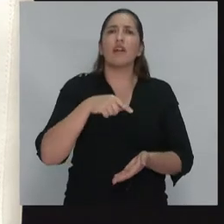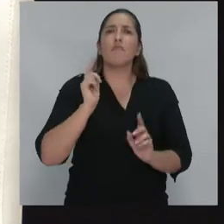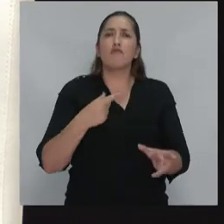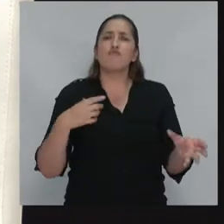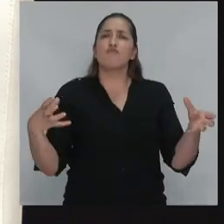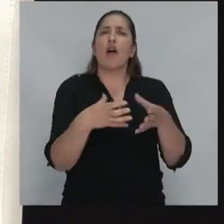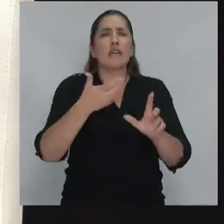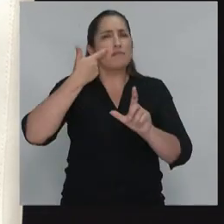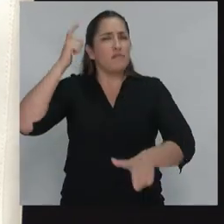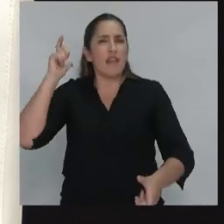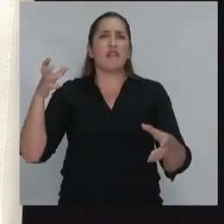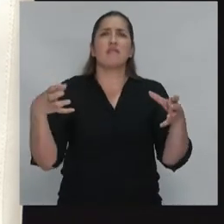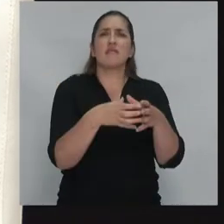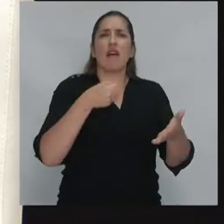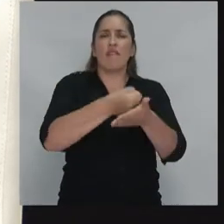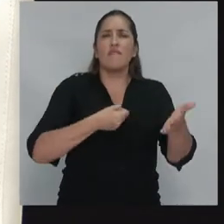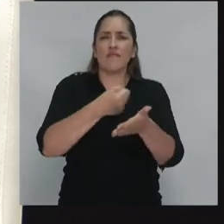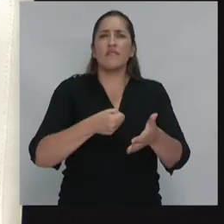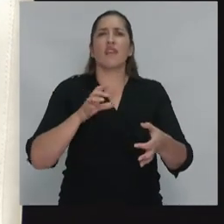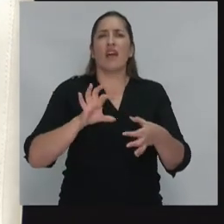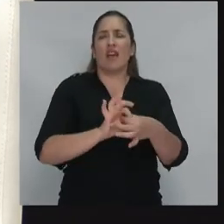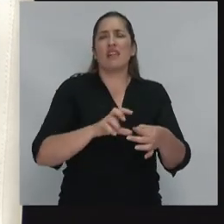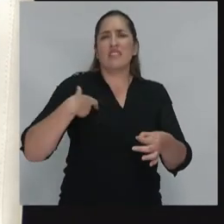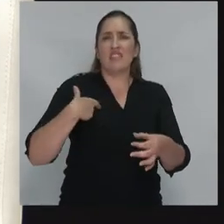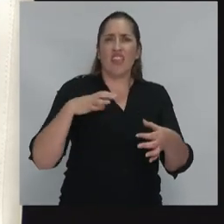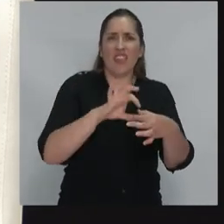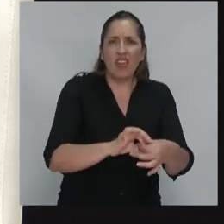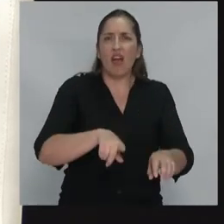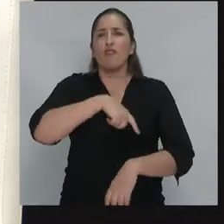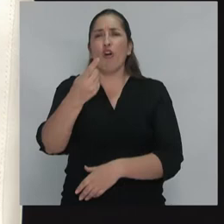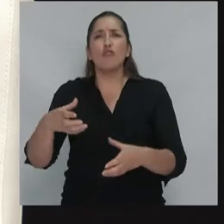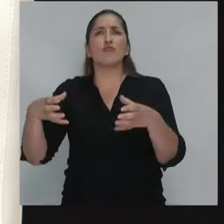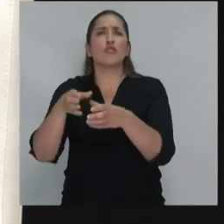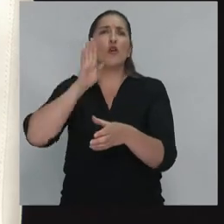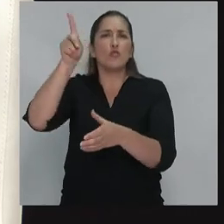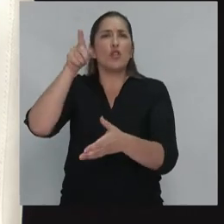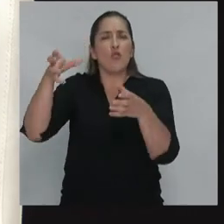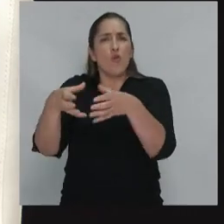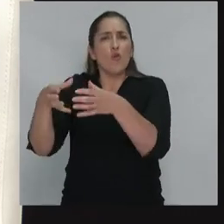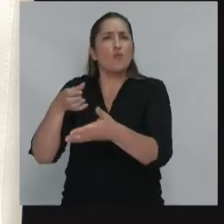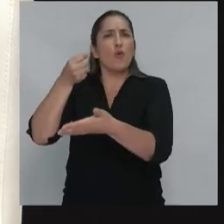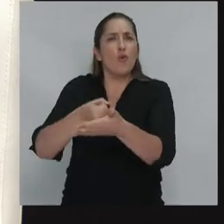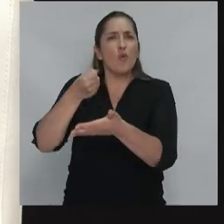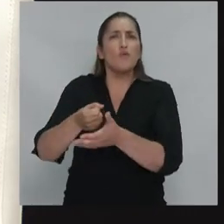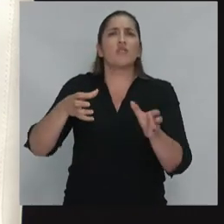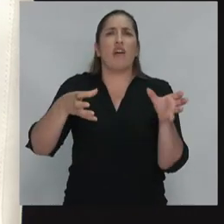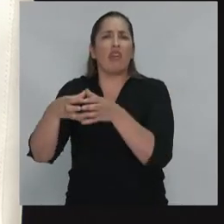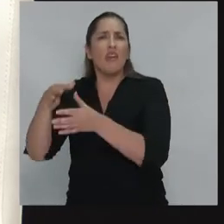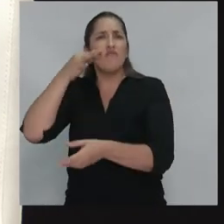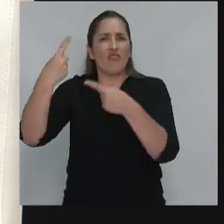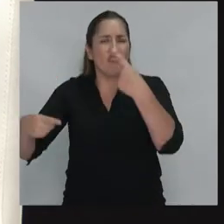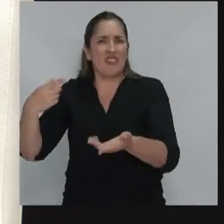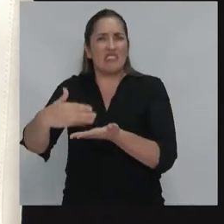sindical para aprender de los movimientos que lucharon contra el racismo en Estados Unidos y poder construir una